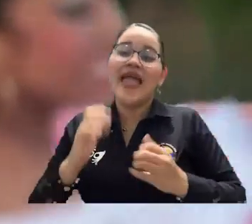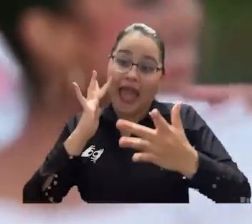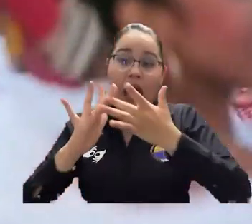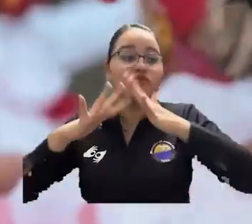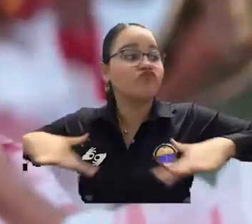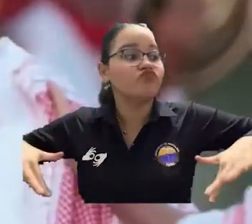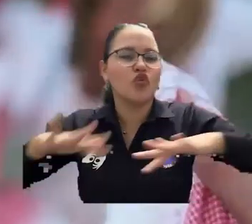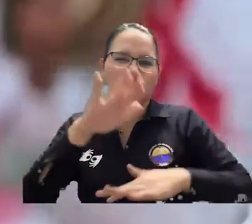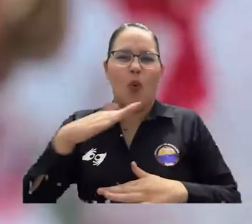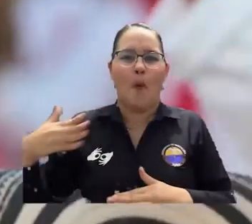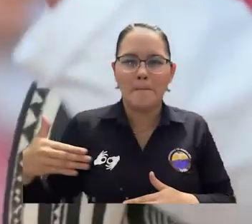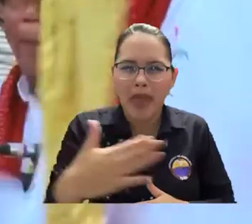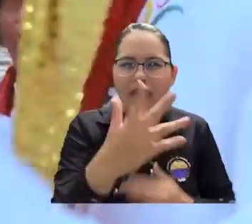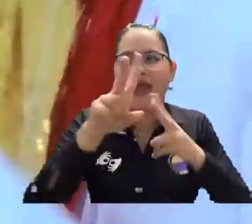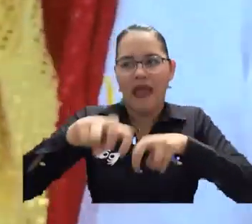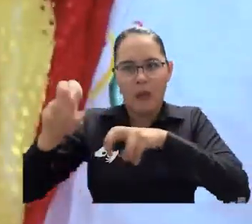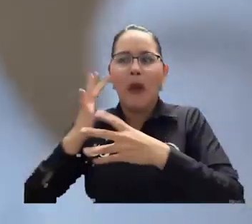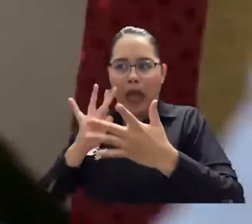¡Cumbia!